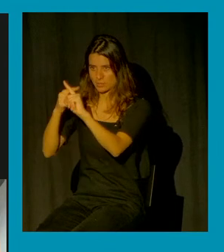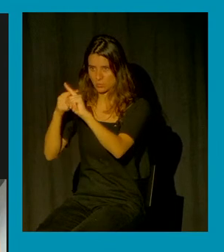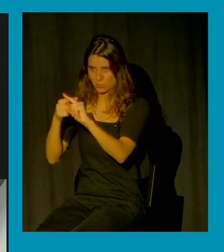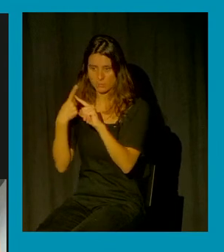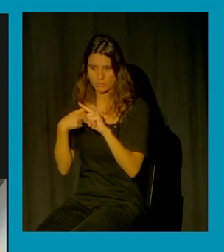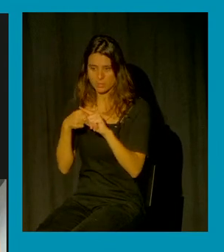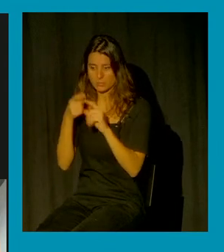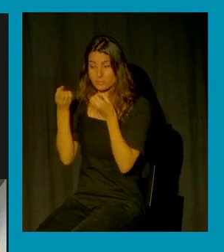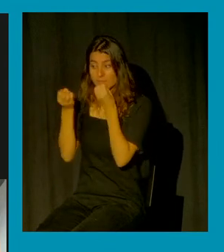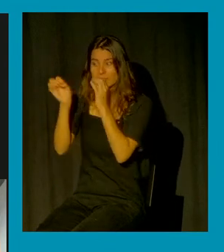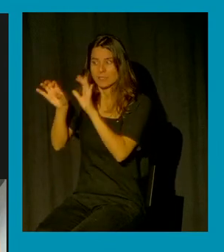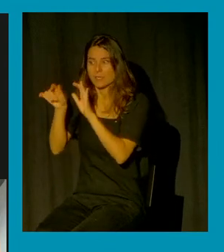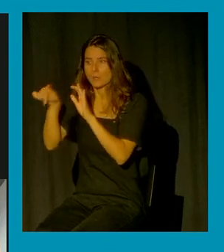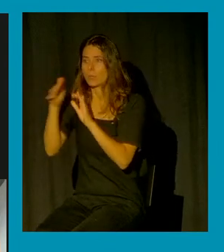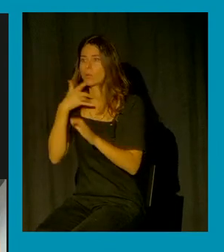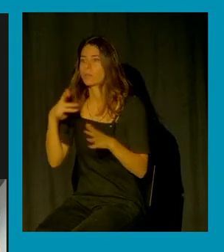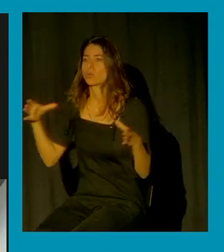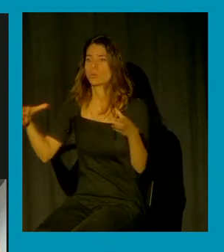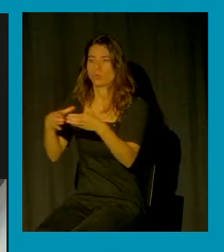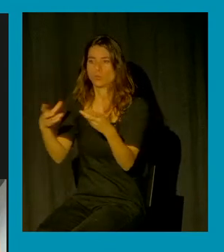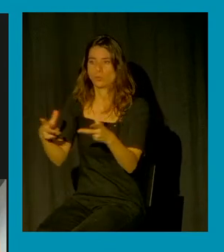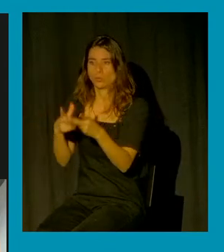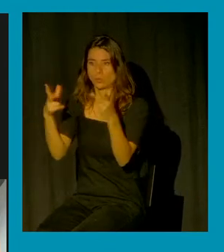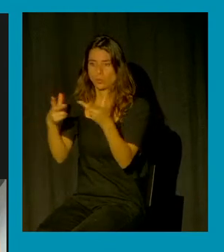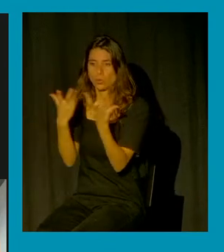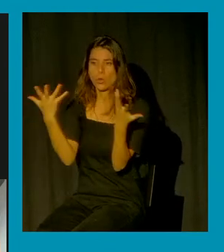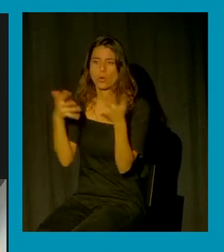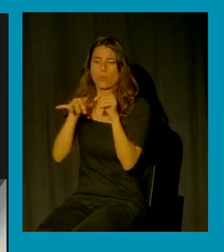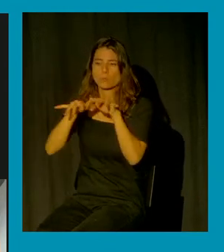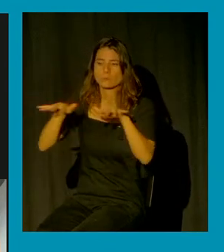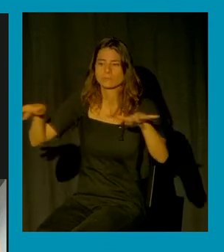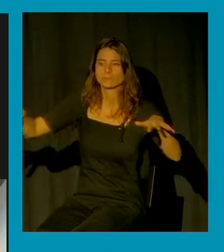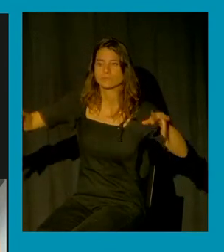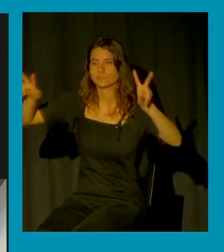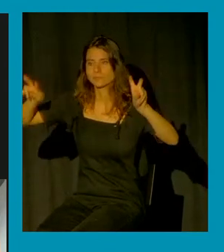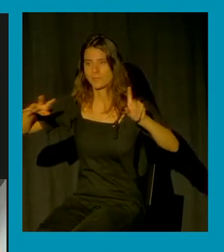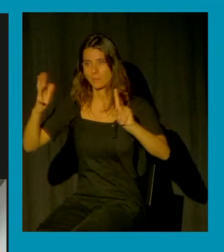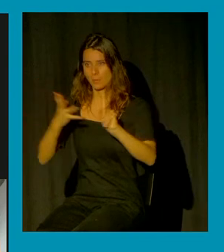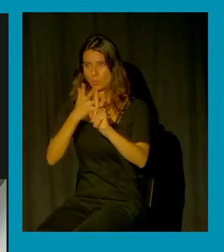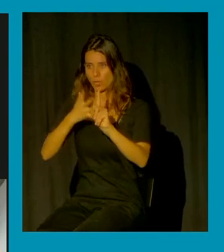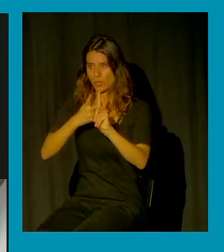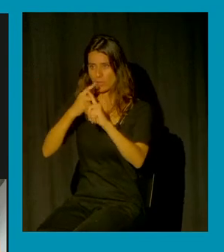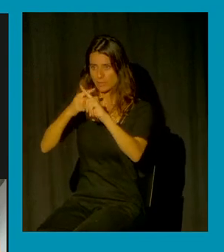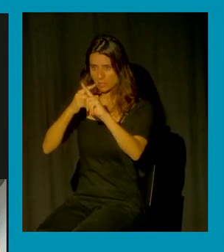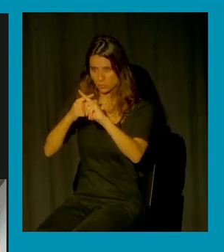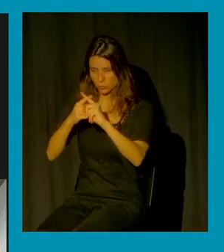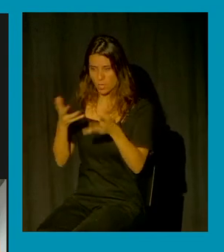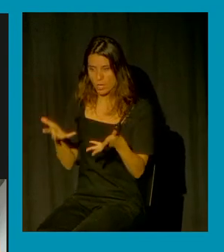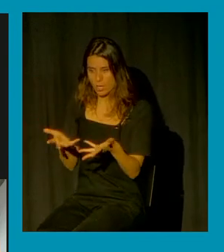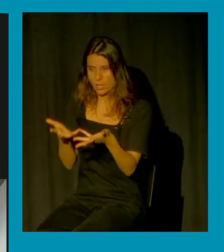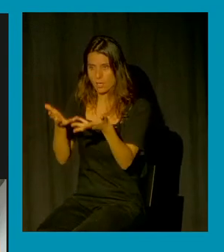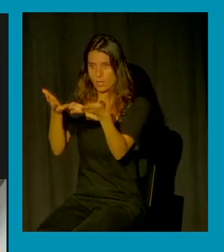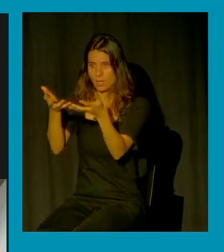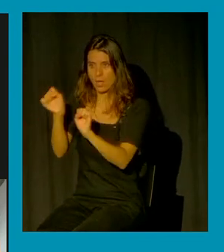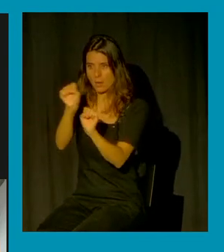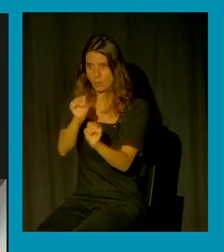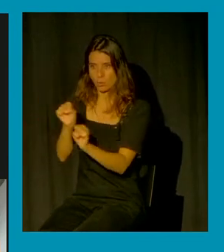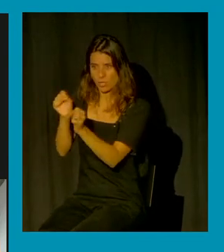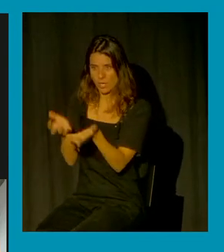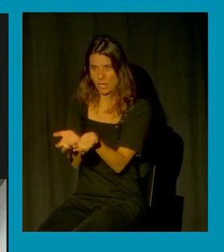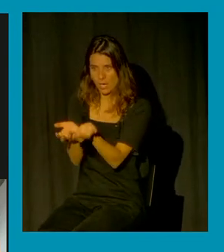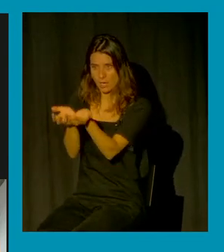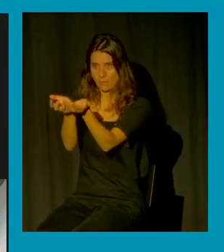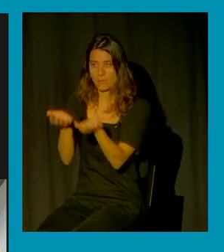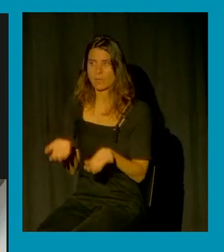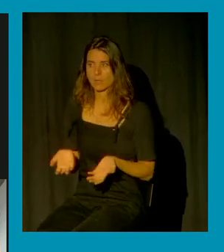social tiene de comunicar la violencia sexual de sujetarla y de protegerla parece increíble pero cada